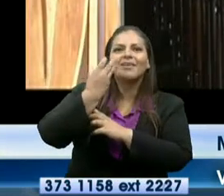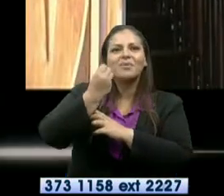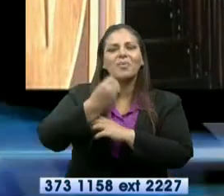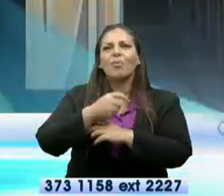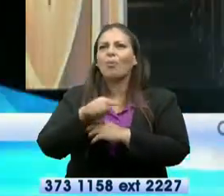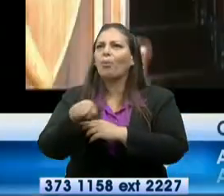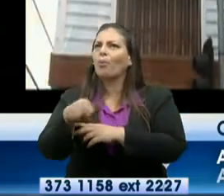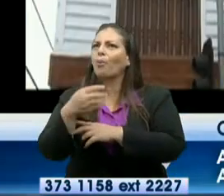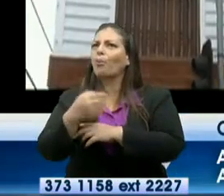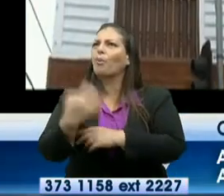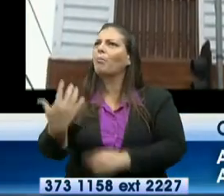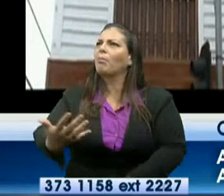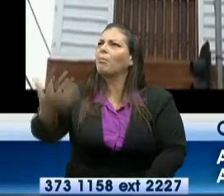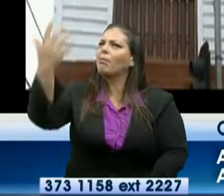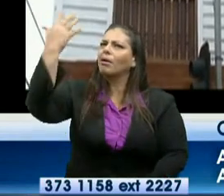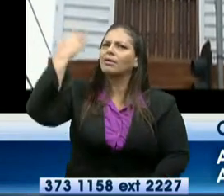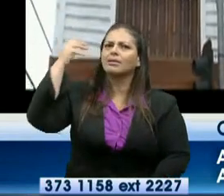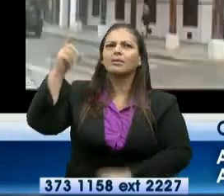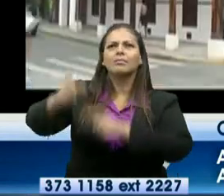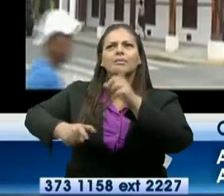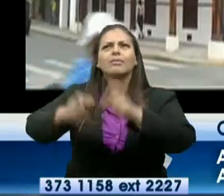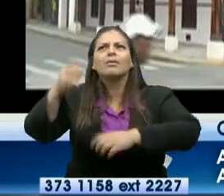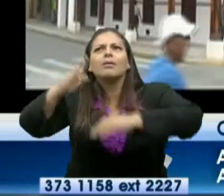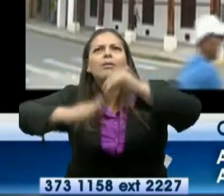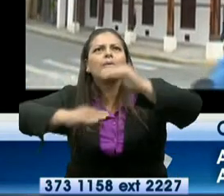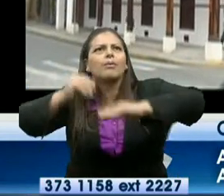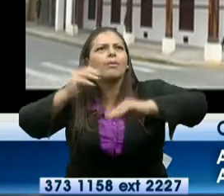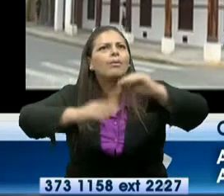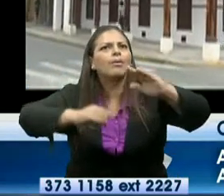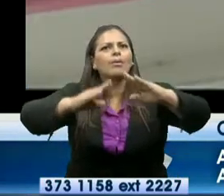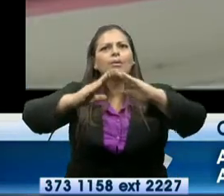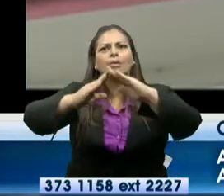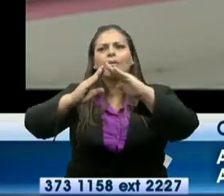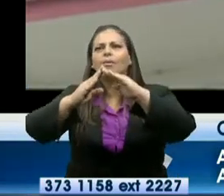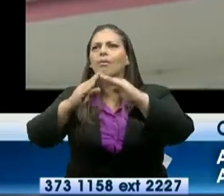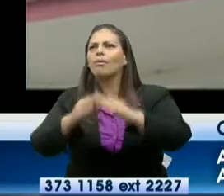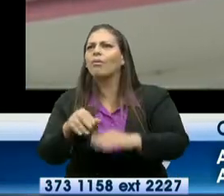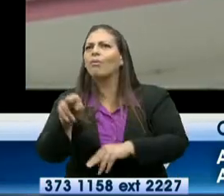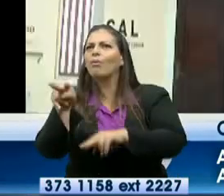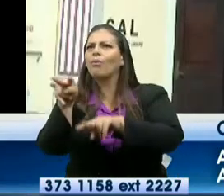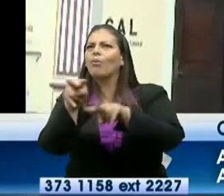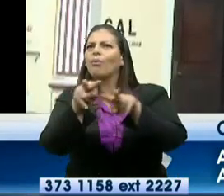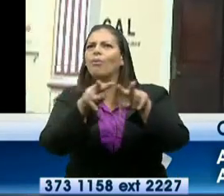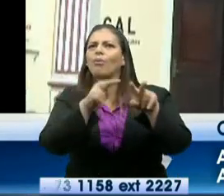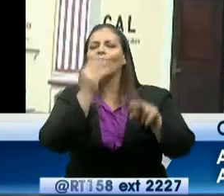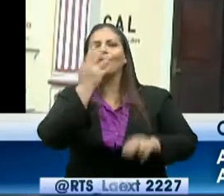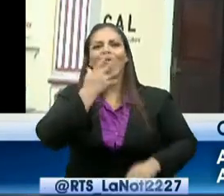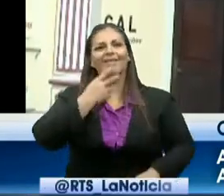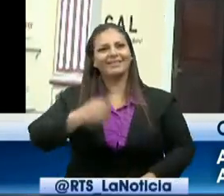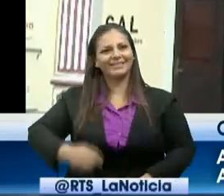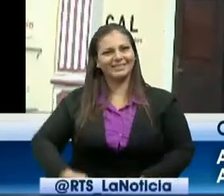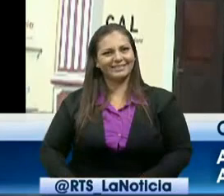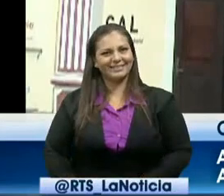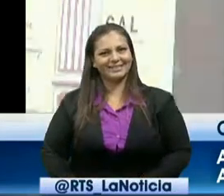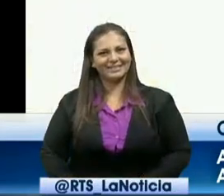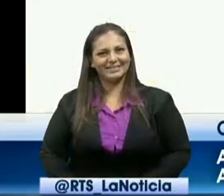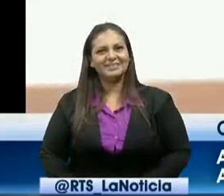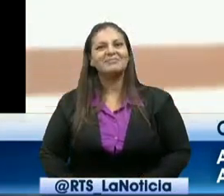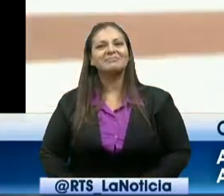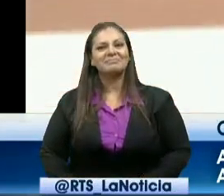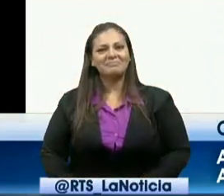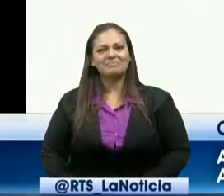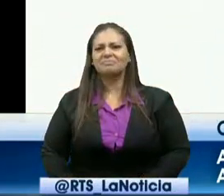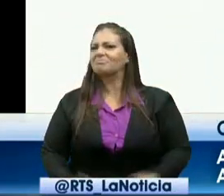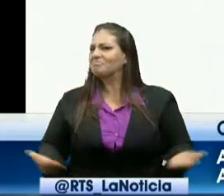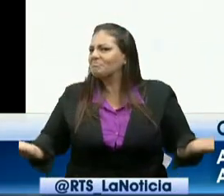portal, las chazas, las ventanerías, elementos de madera que son muy característicos con estos inmuebles. Las viviendas y los talleres están